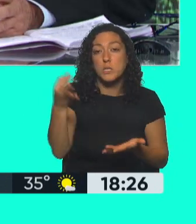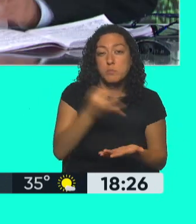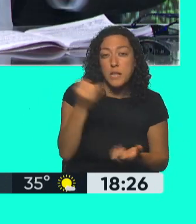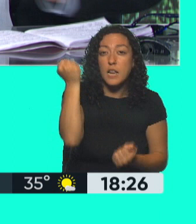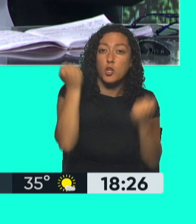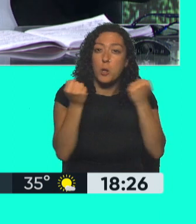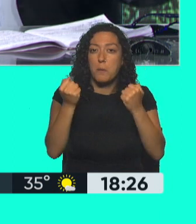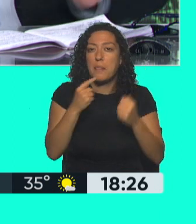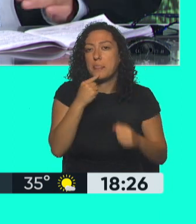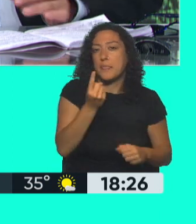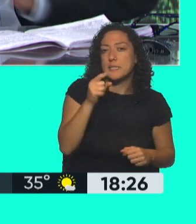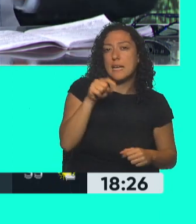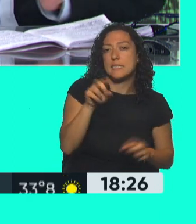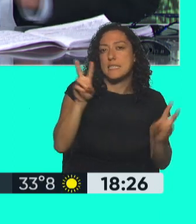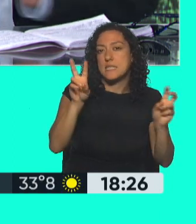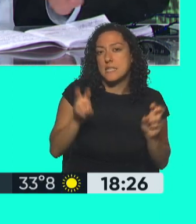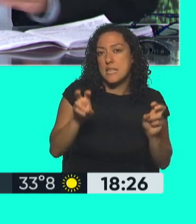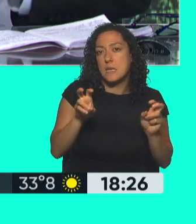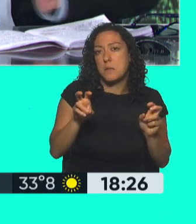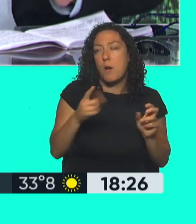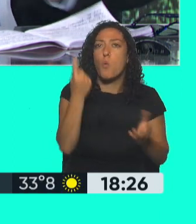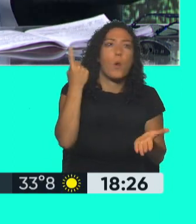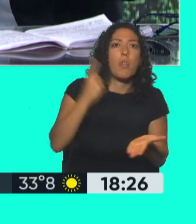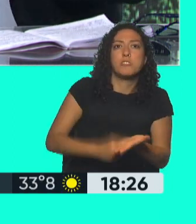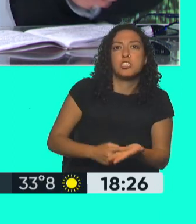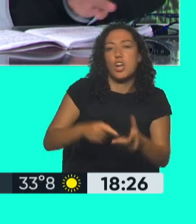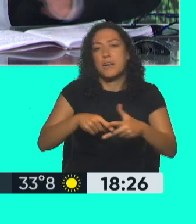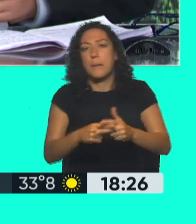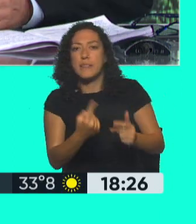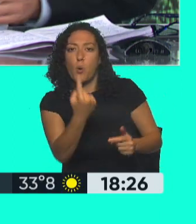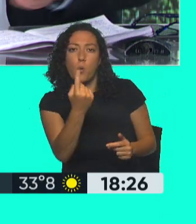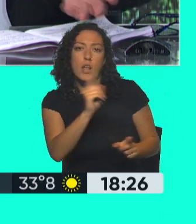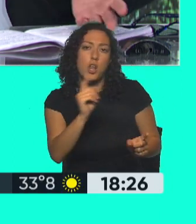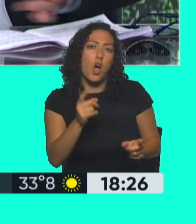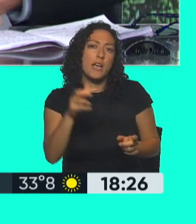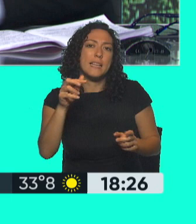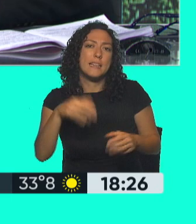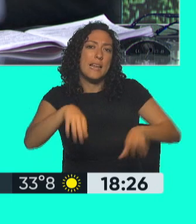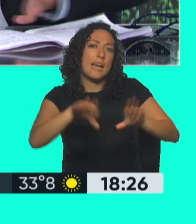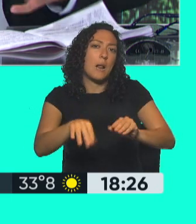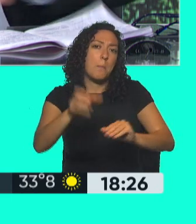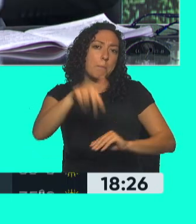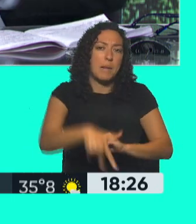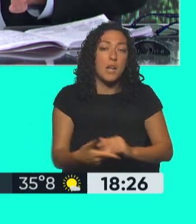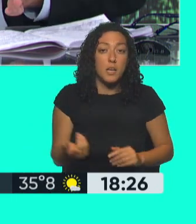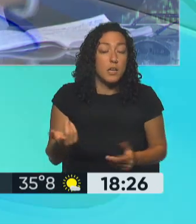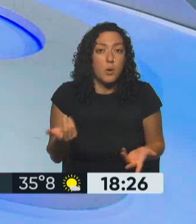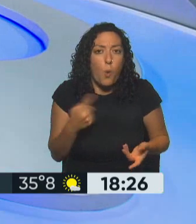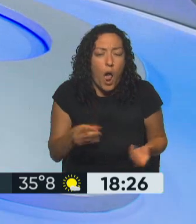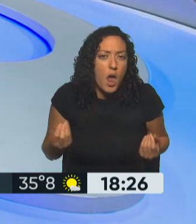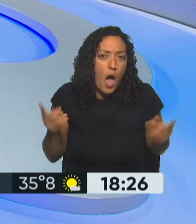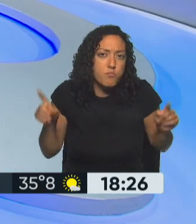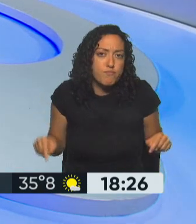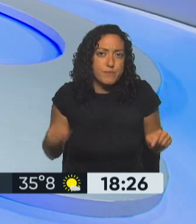economía, dijo, no, esto no se hace con una sola medida, con una sola herramienta, hay que hacer un plan integral. Bueno, ¿y cuál es el componente del plan integral? Bueno,